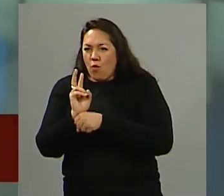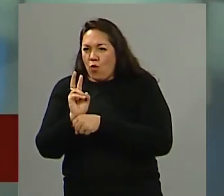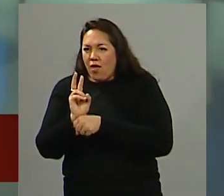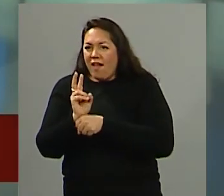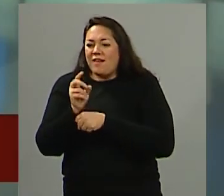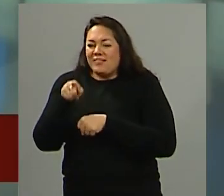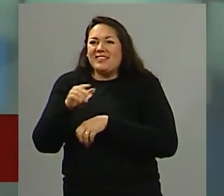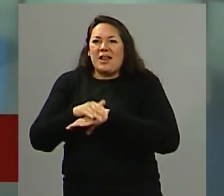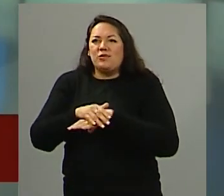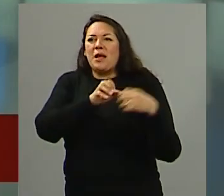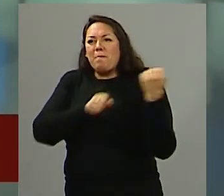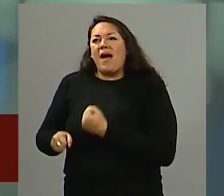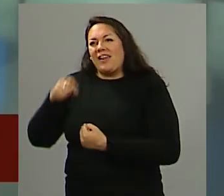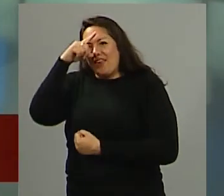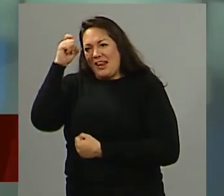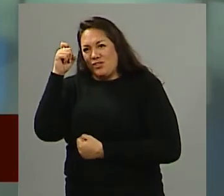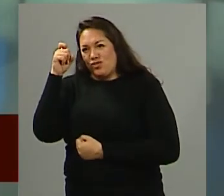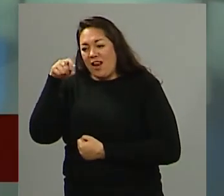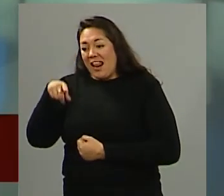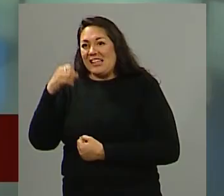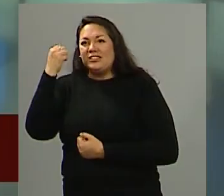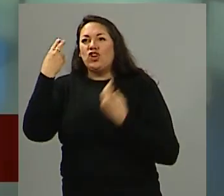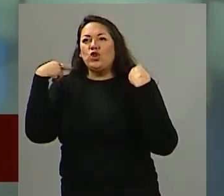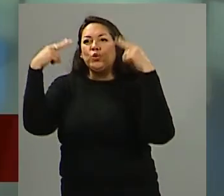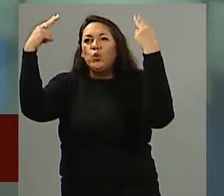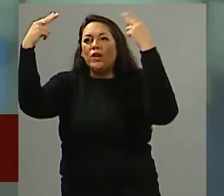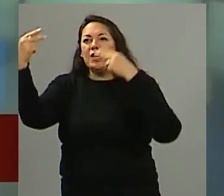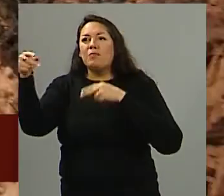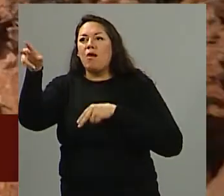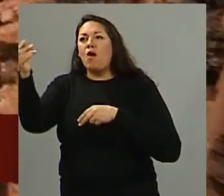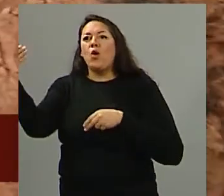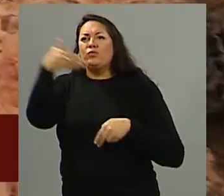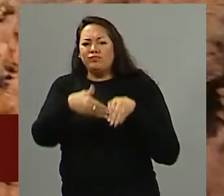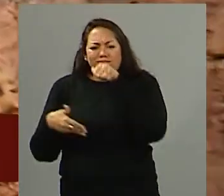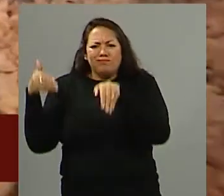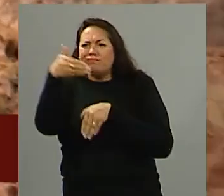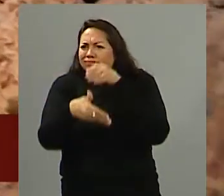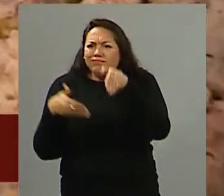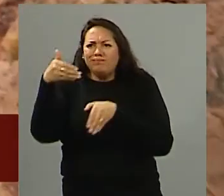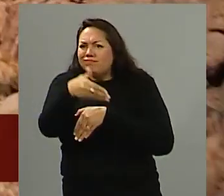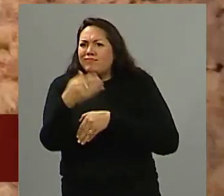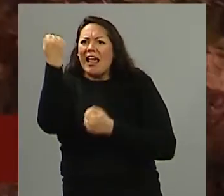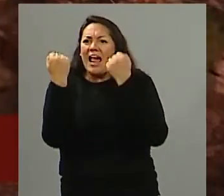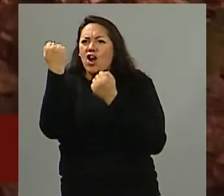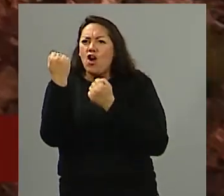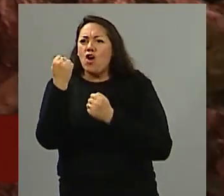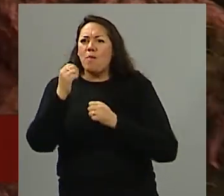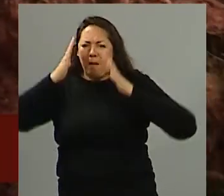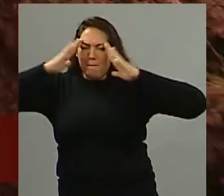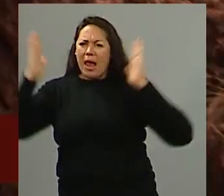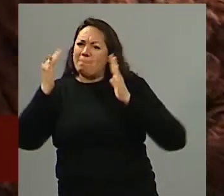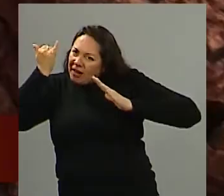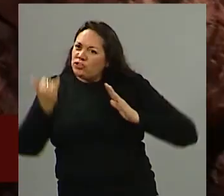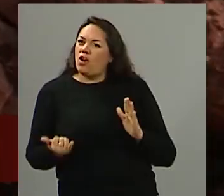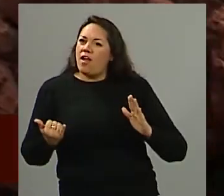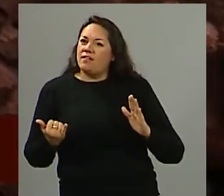parque nacional porque también el impacto económico turístico significaría la creación del primer parque nacional en nuestra provincia bueno nosotros hablábamos